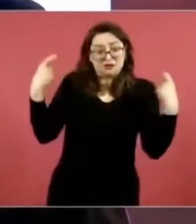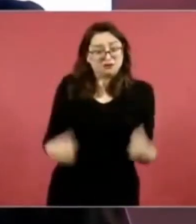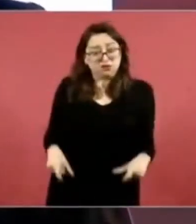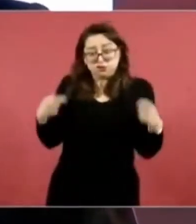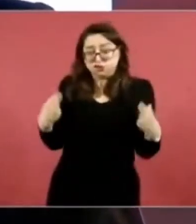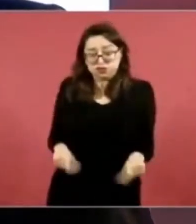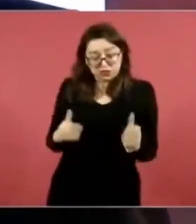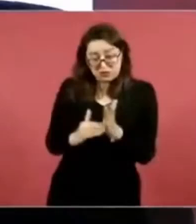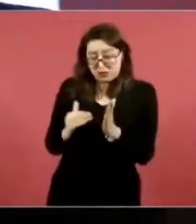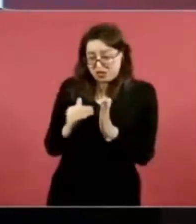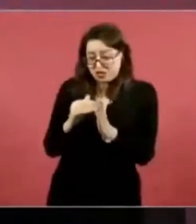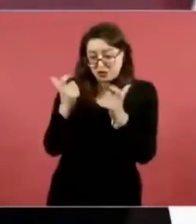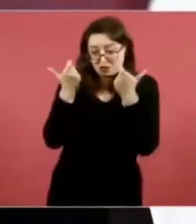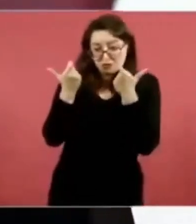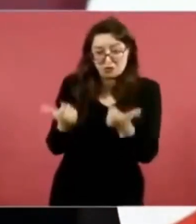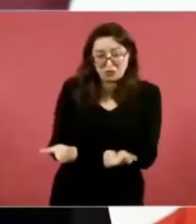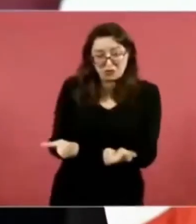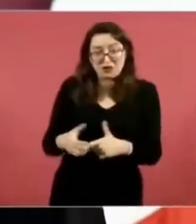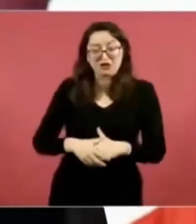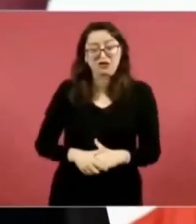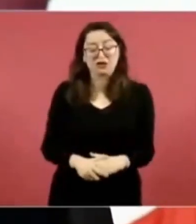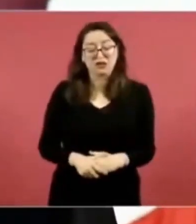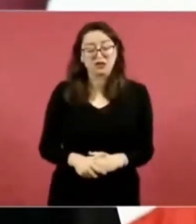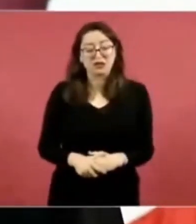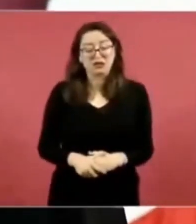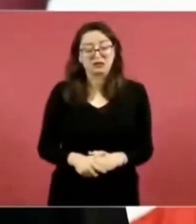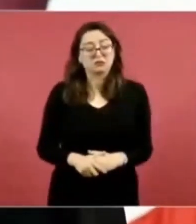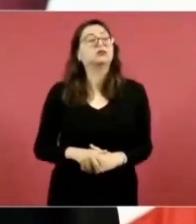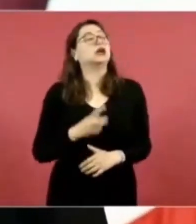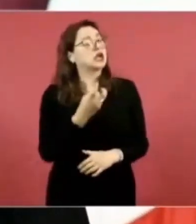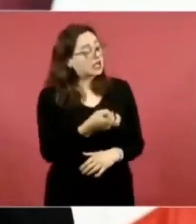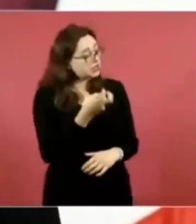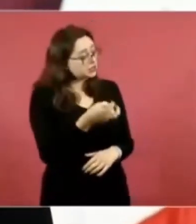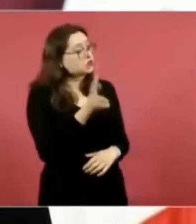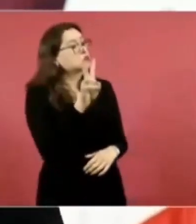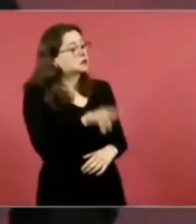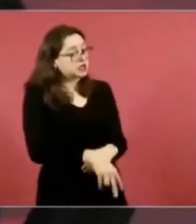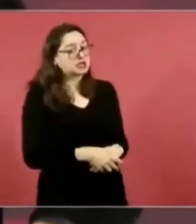Entonces. Como el olor de la guayaba. Sí, y otras.